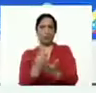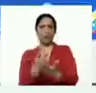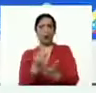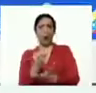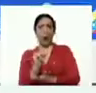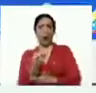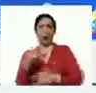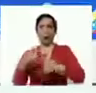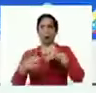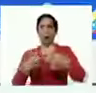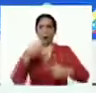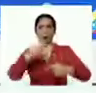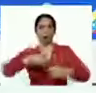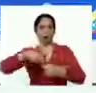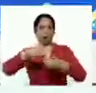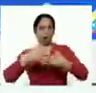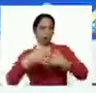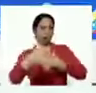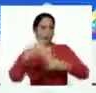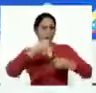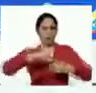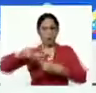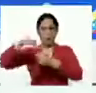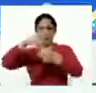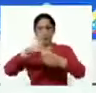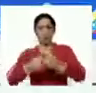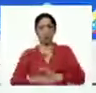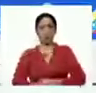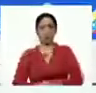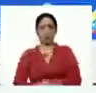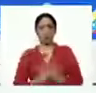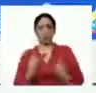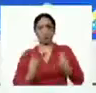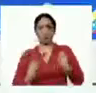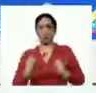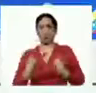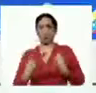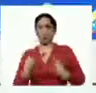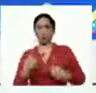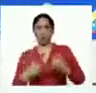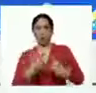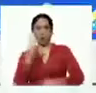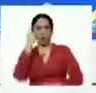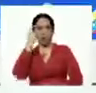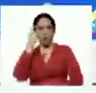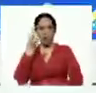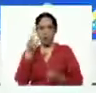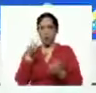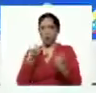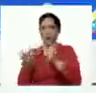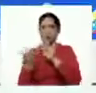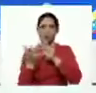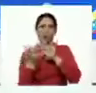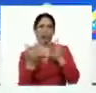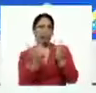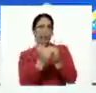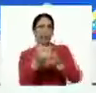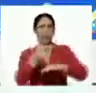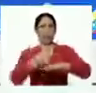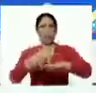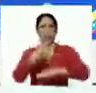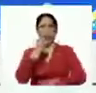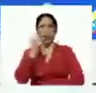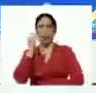temporada de siembra. Bueno, preocupándonos todos los días, coordinando con los gobernadores, con las